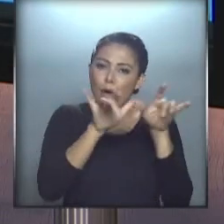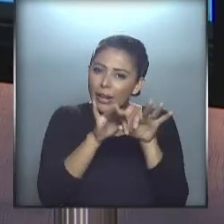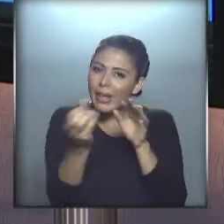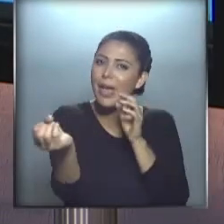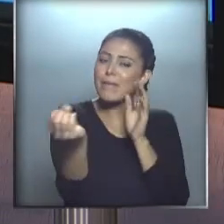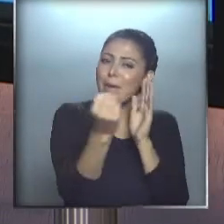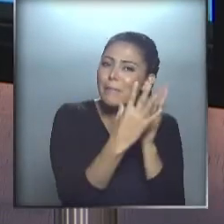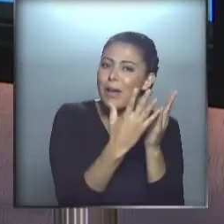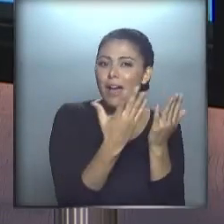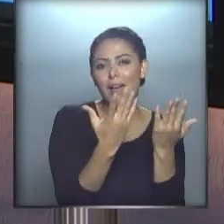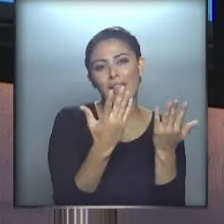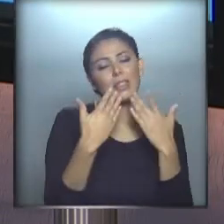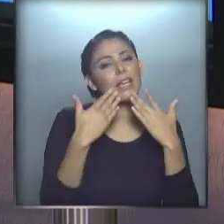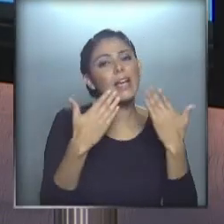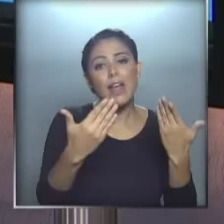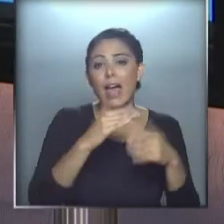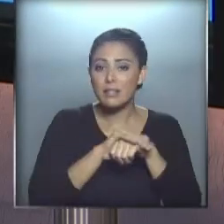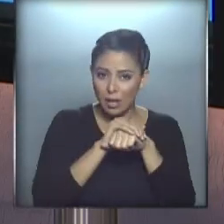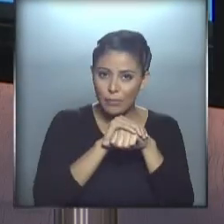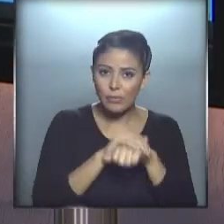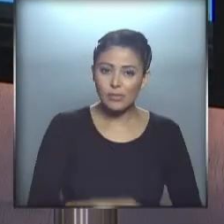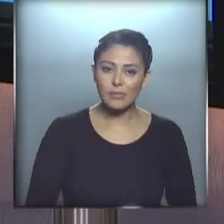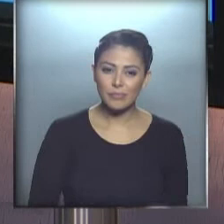...para mandarnos un mensajito... ...gracias, amigo.